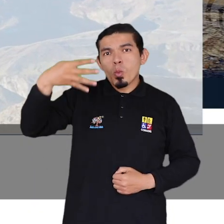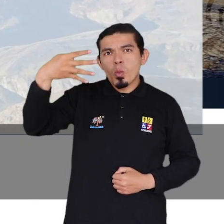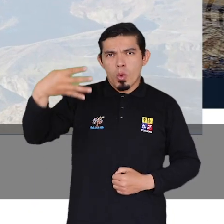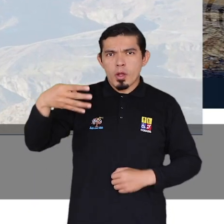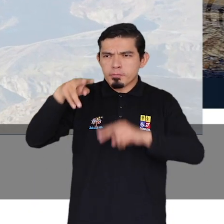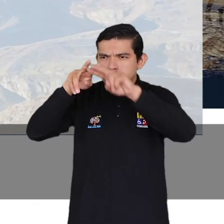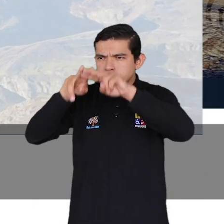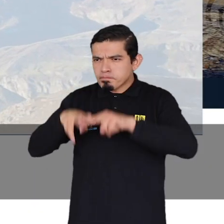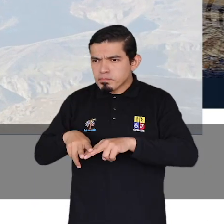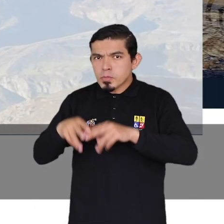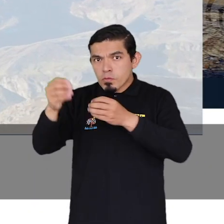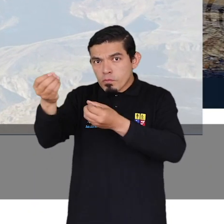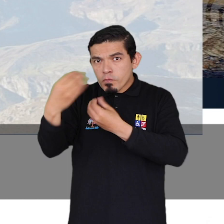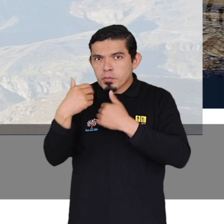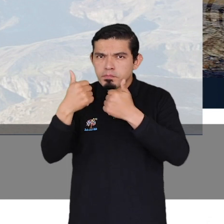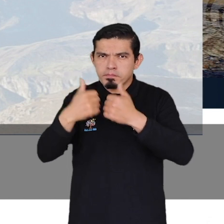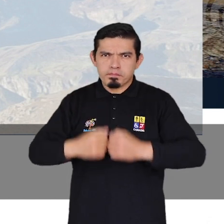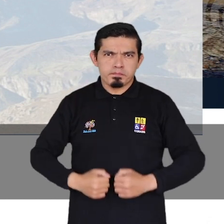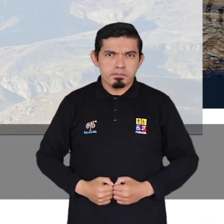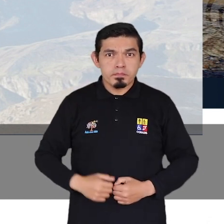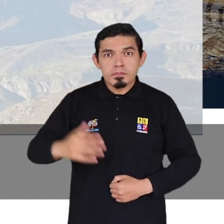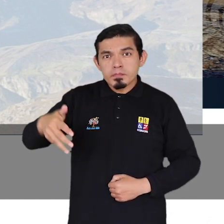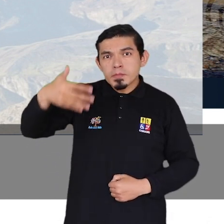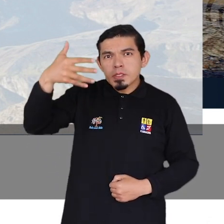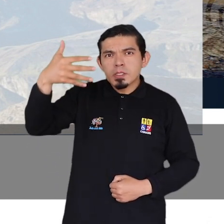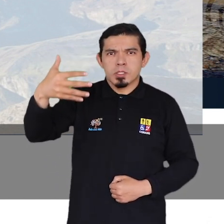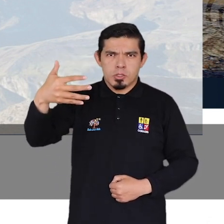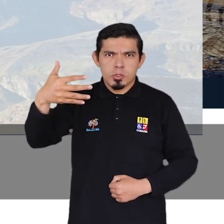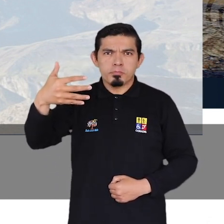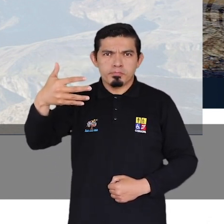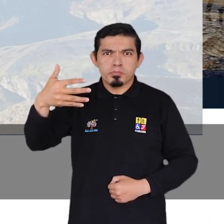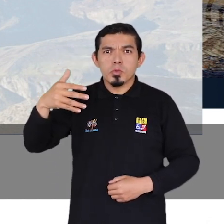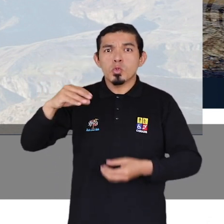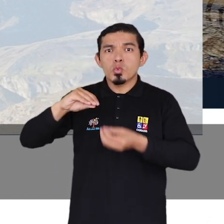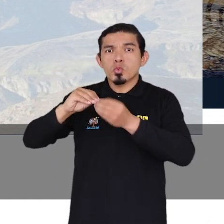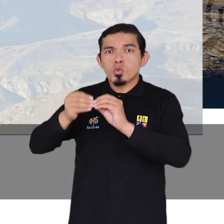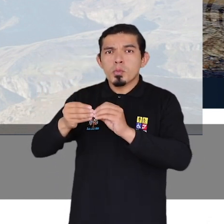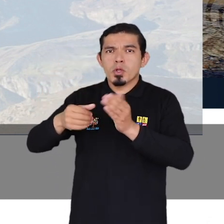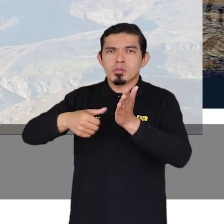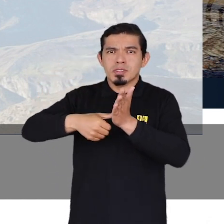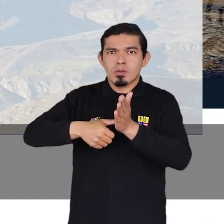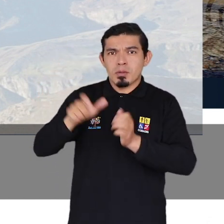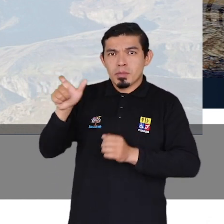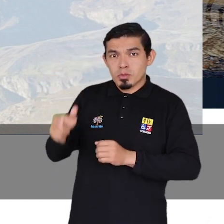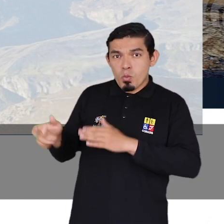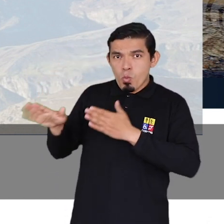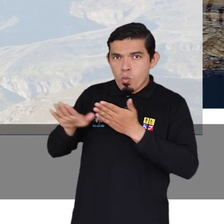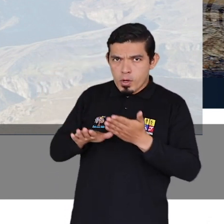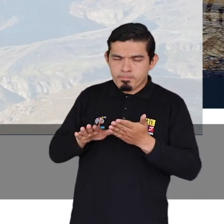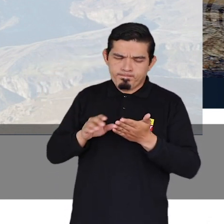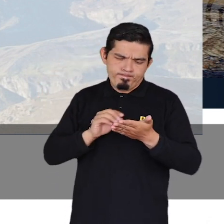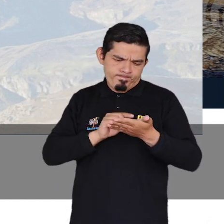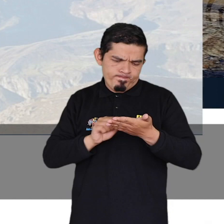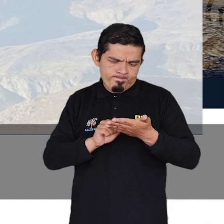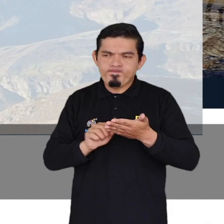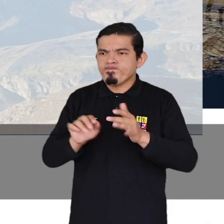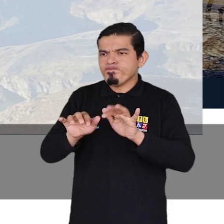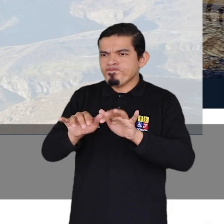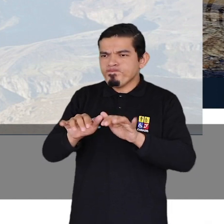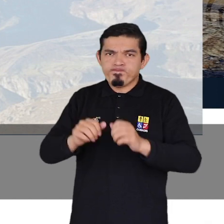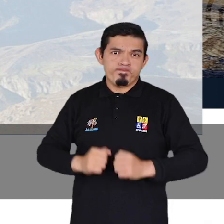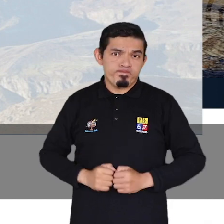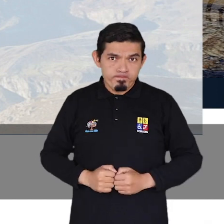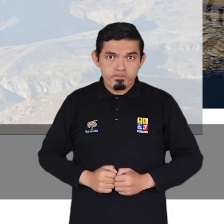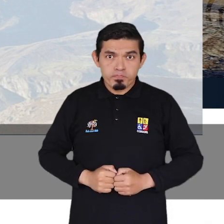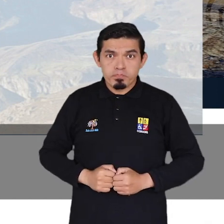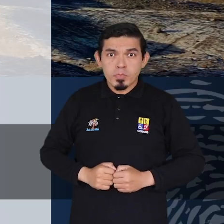verifique su información. Quinto, ingrese el número de cédula de la persona fallecida. Digite el código de la imagen